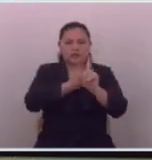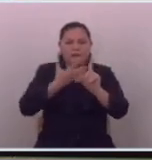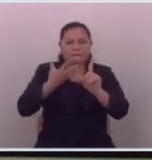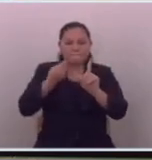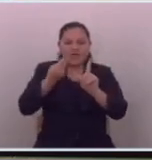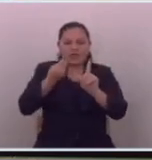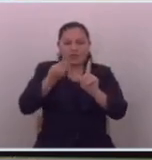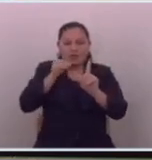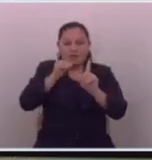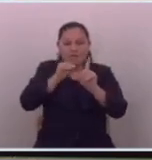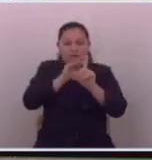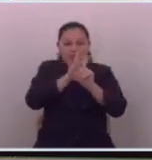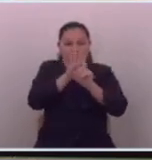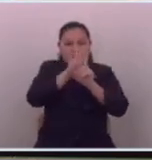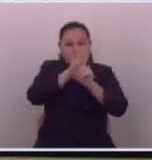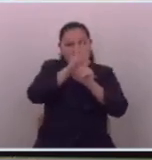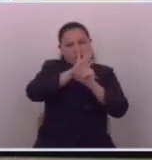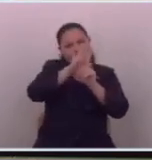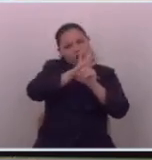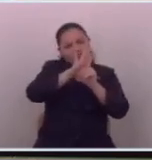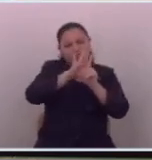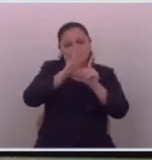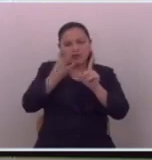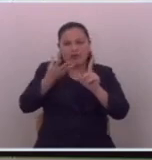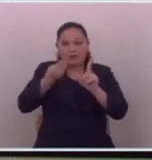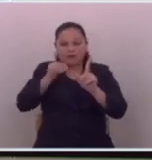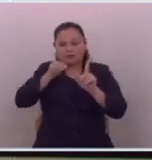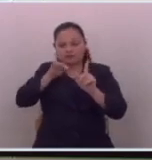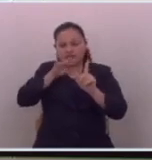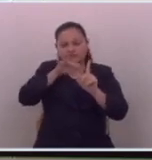y nos quisieron mandar un mensaje